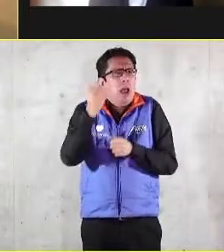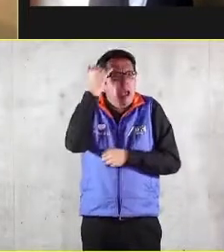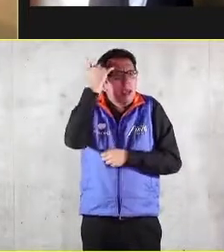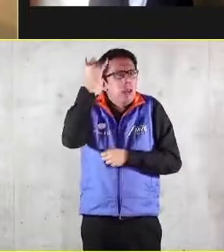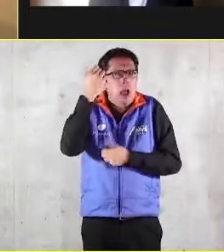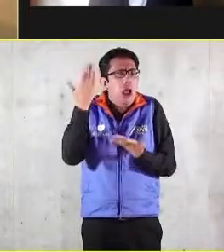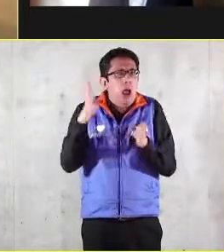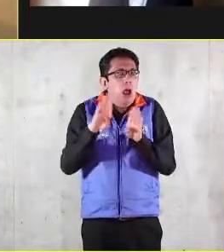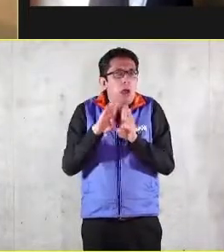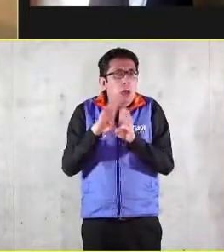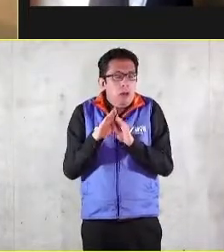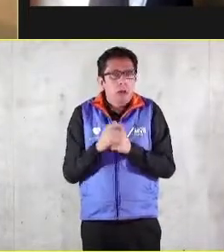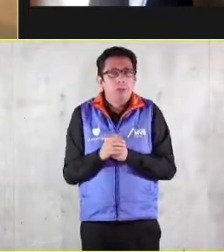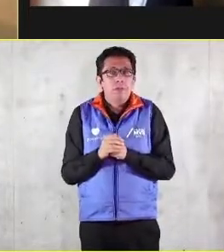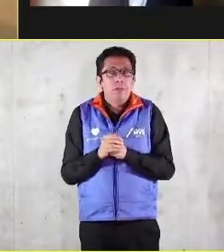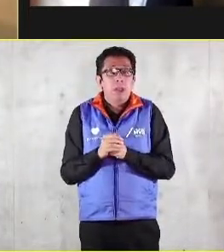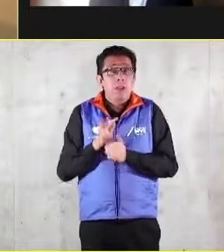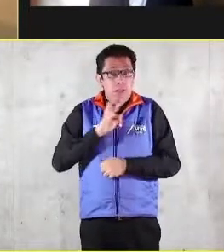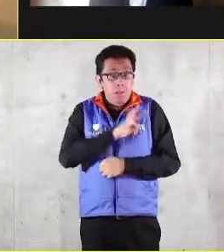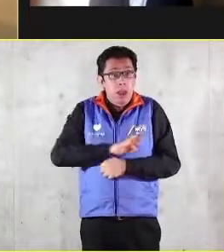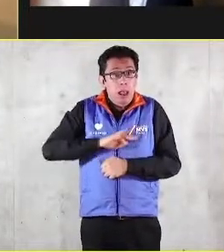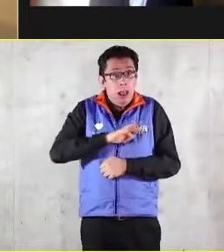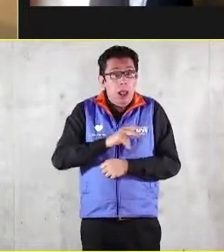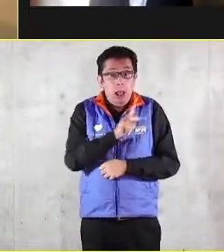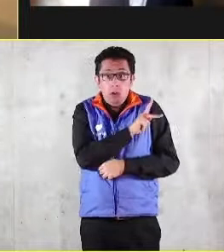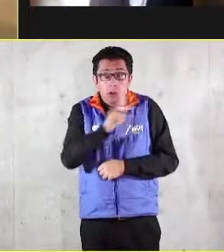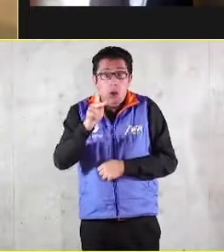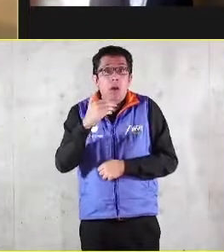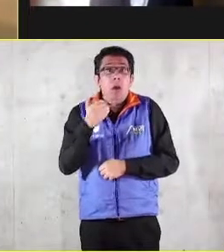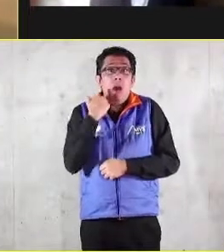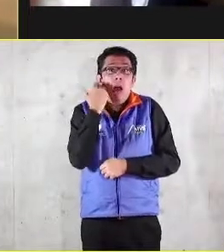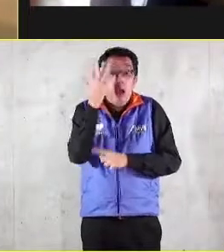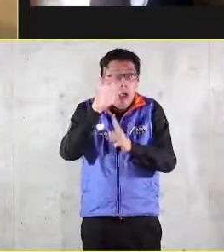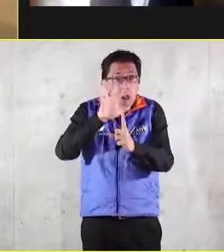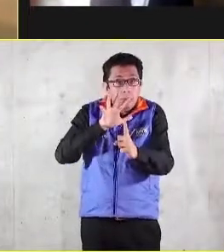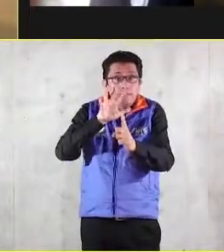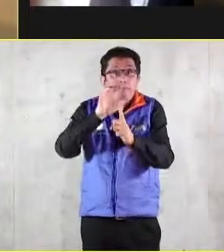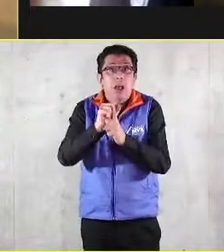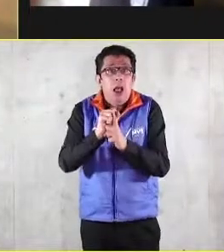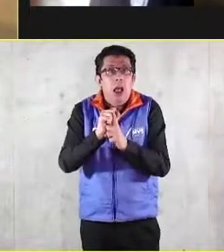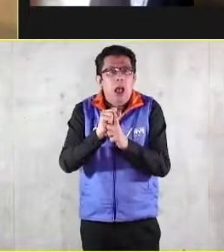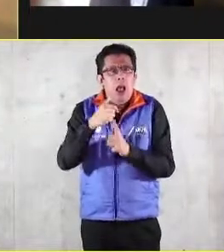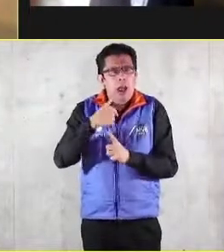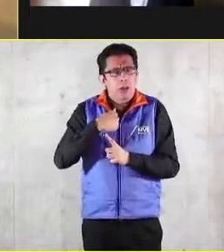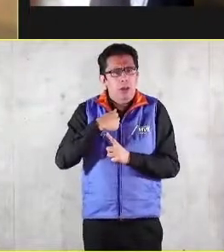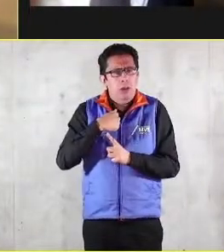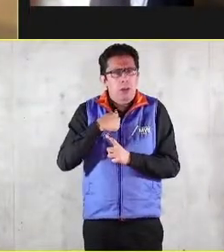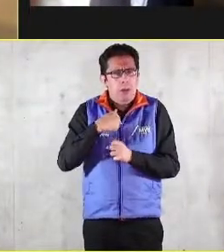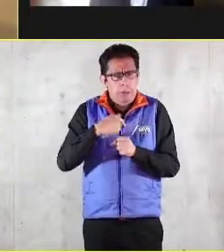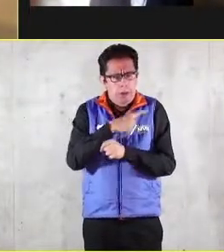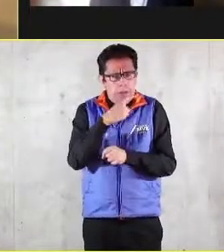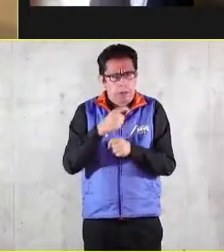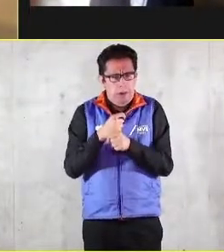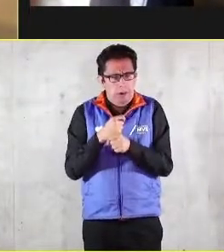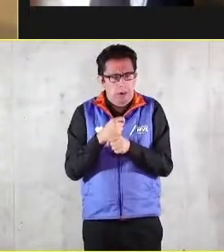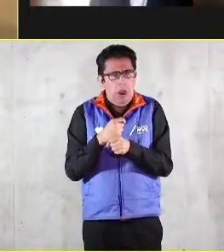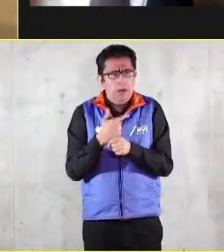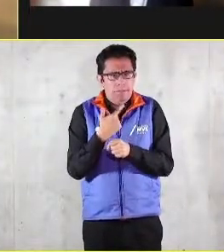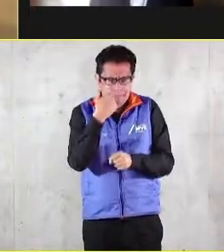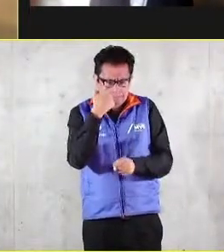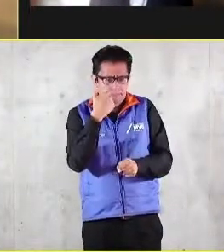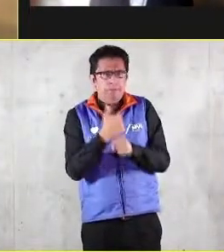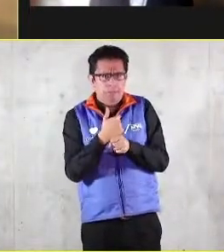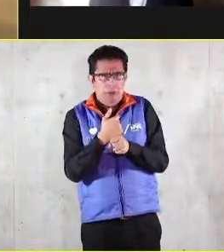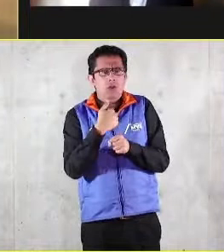La felicidad a la que todos aspiramos tiene que ver con reconocer nuestro ser desde, con y para los demás.